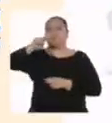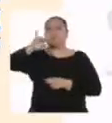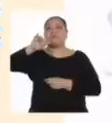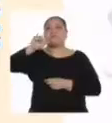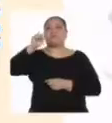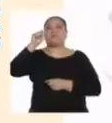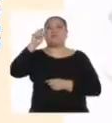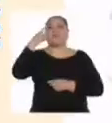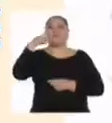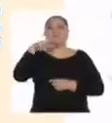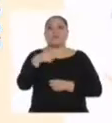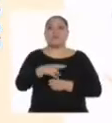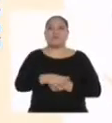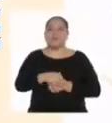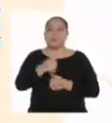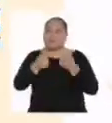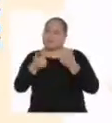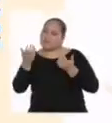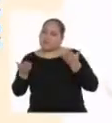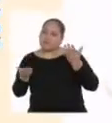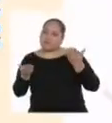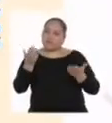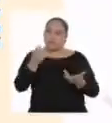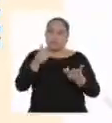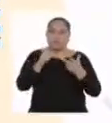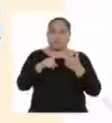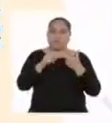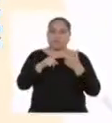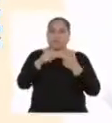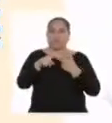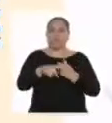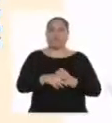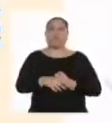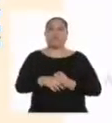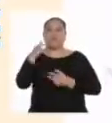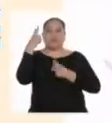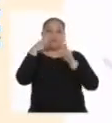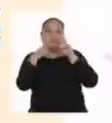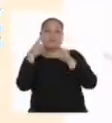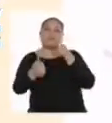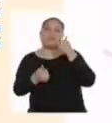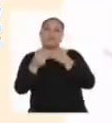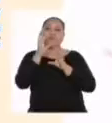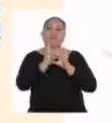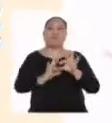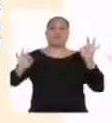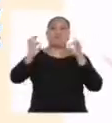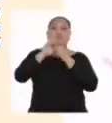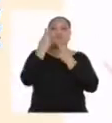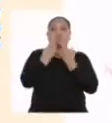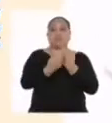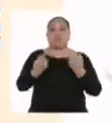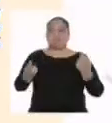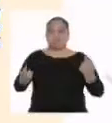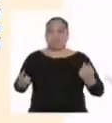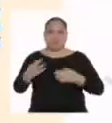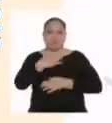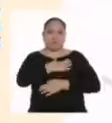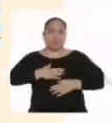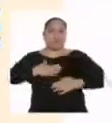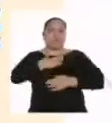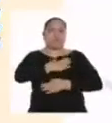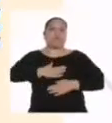tomó en cuenta el criterio de evaluación 3. 3. Reconocer la importancia de los recursos para la